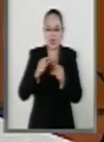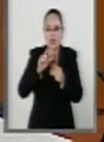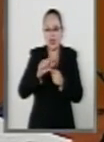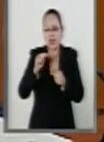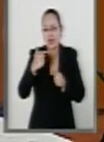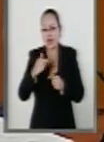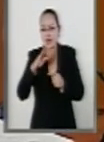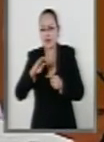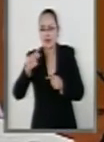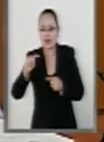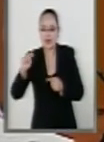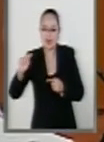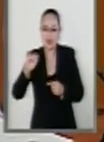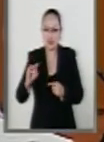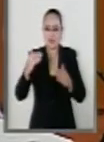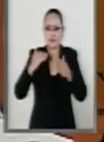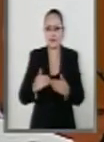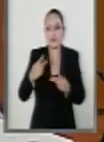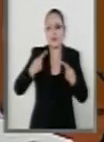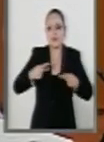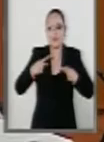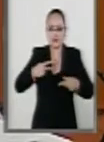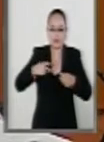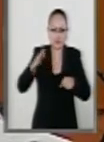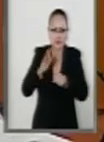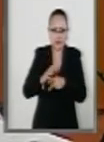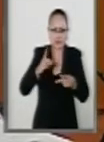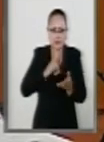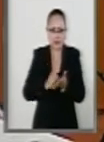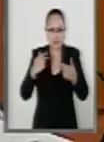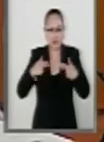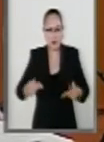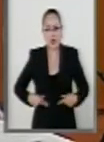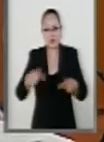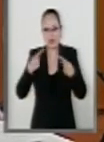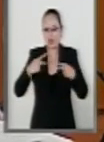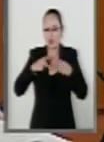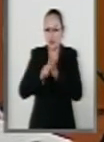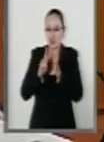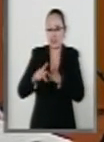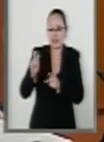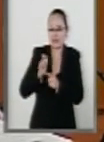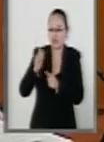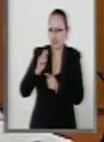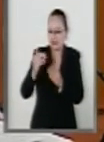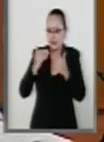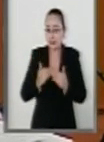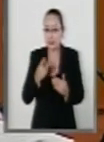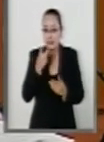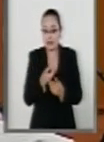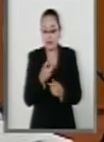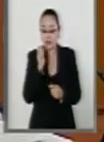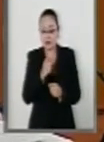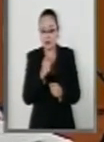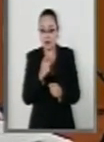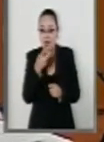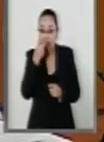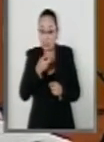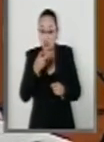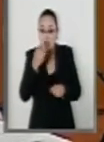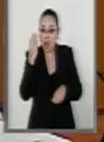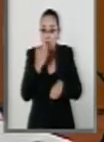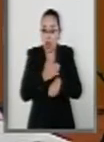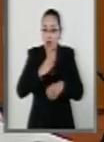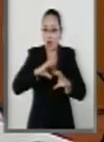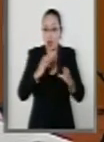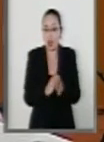TTI, personas defensoras de derechos humanos, periodistas, entre otros se propone que la pena aumentará más